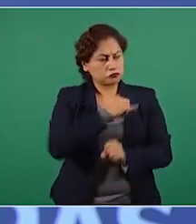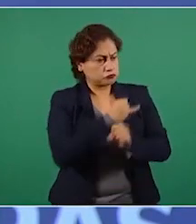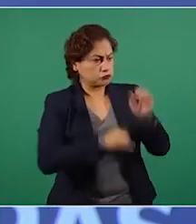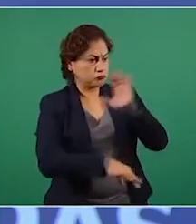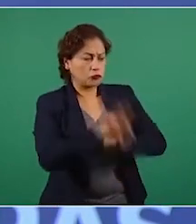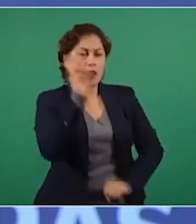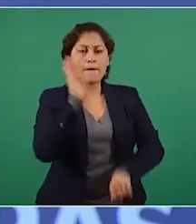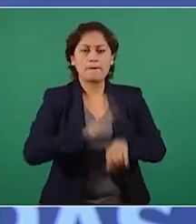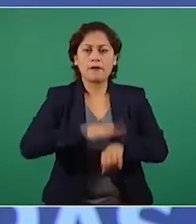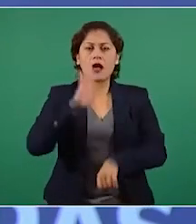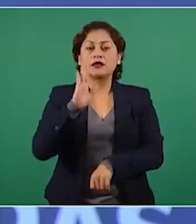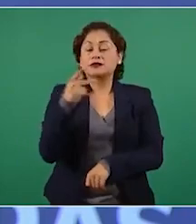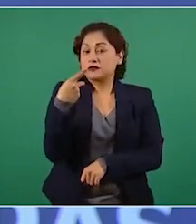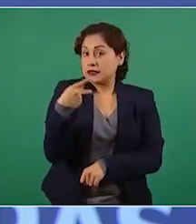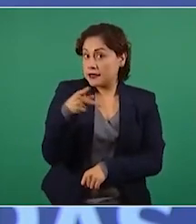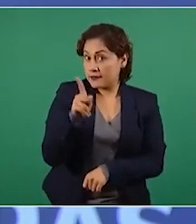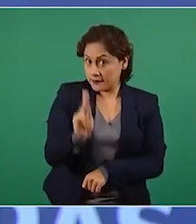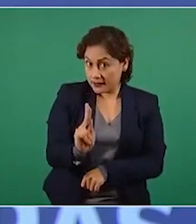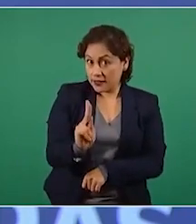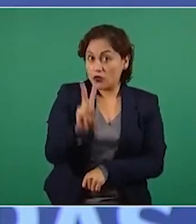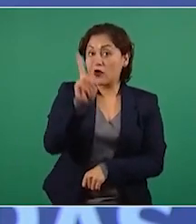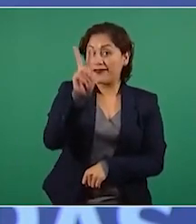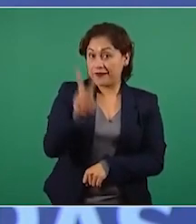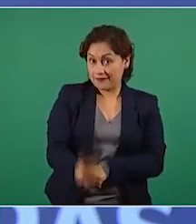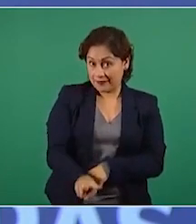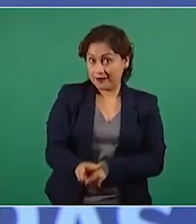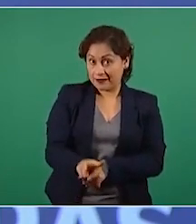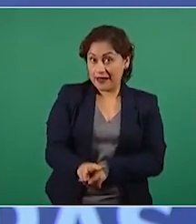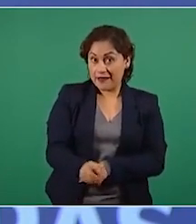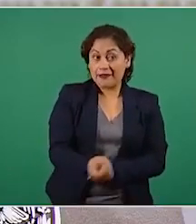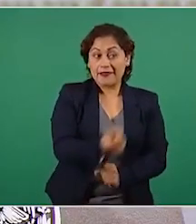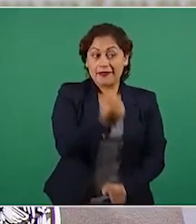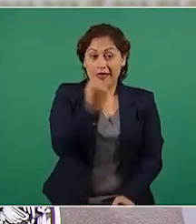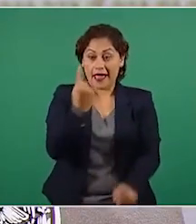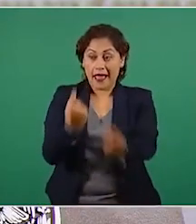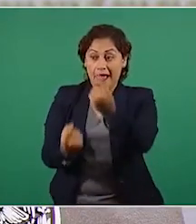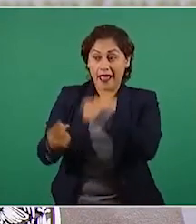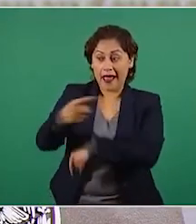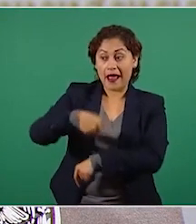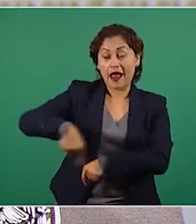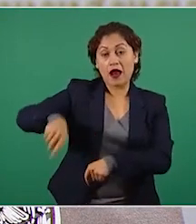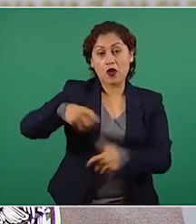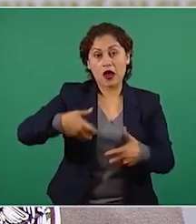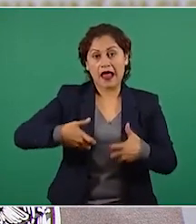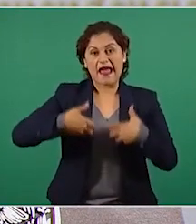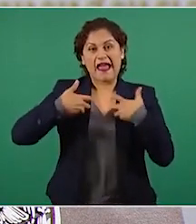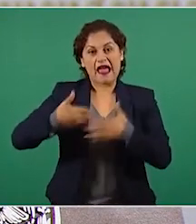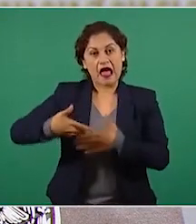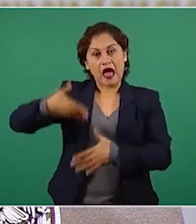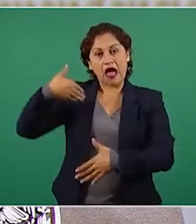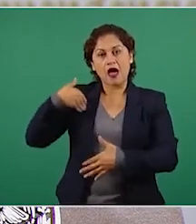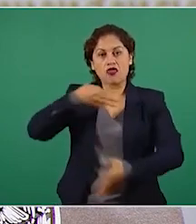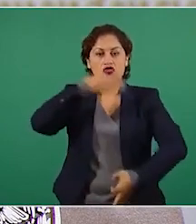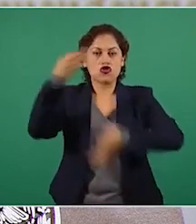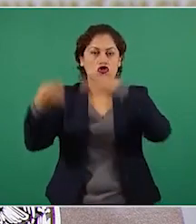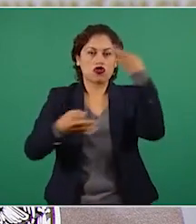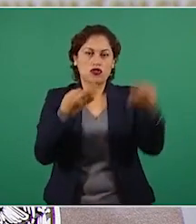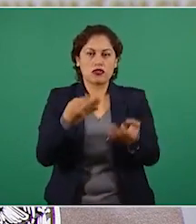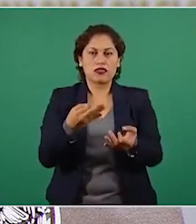coincidencia que los más feroces críticos de este espacio sean quienes monopolizaron la información en nuestro país.